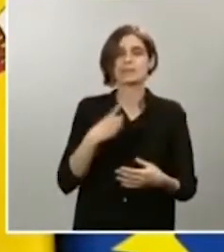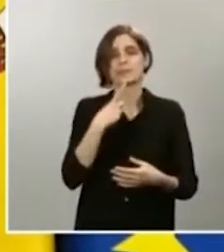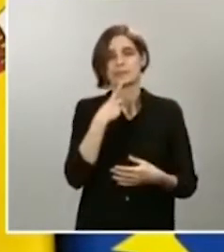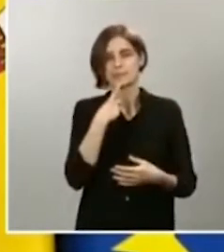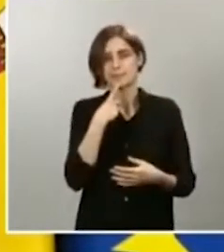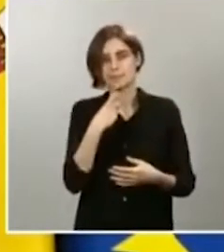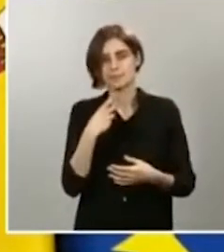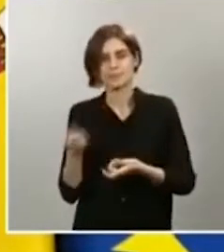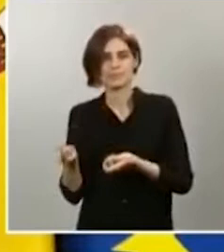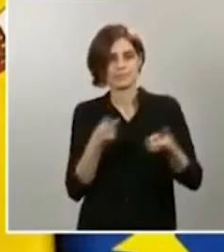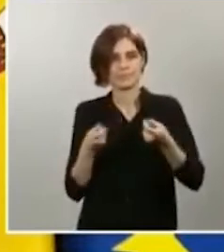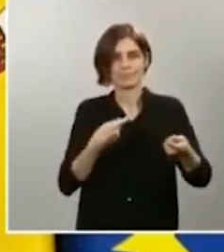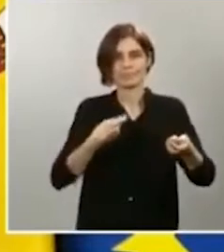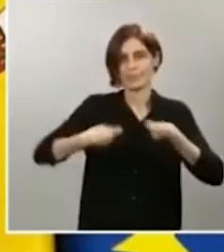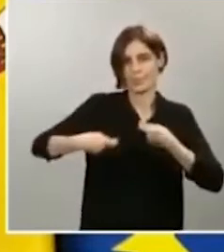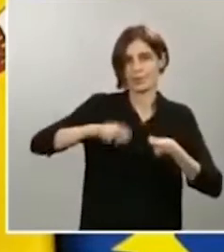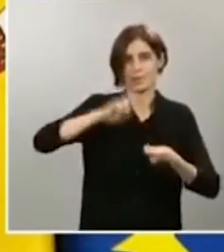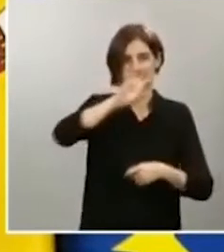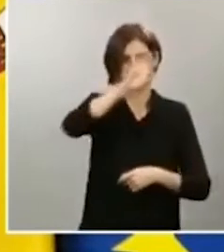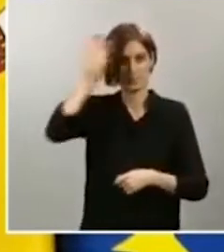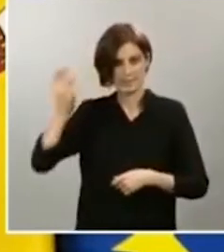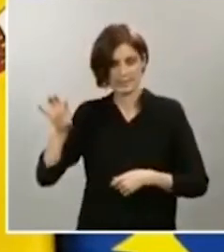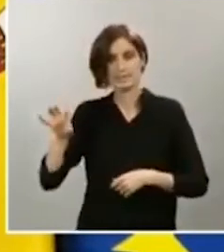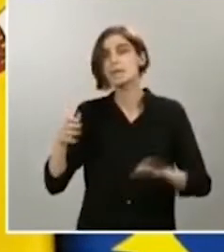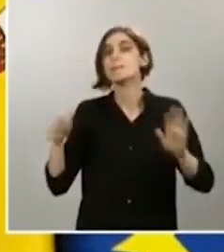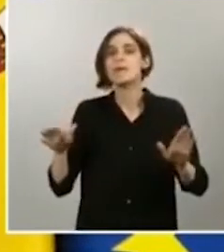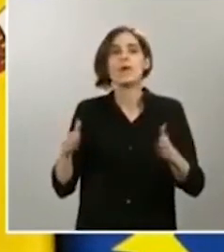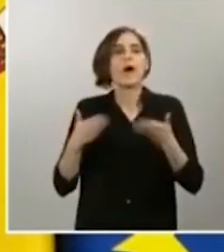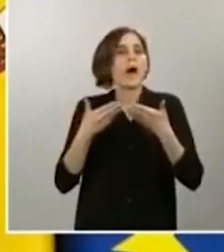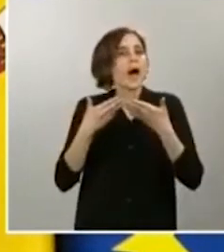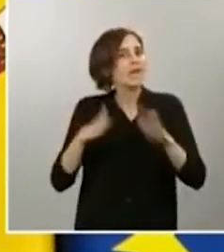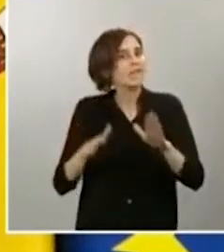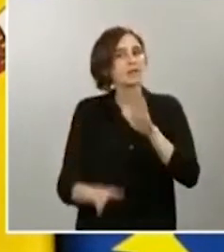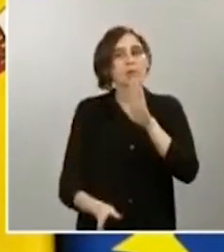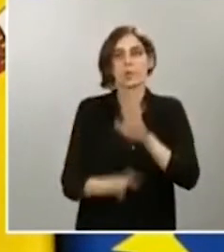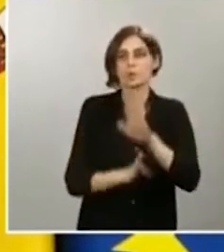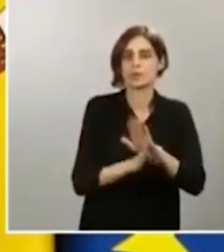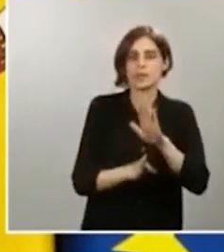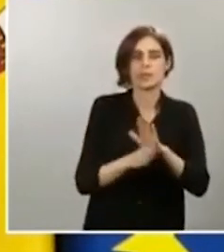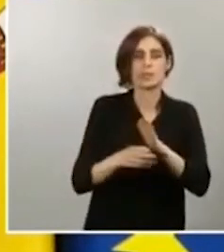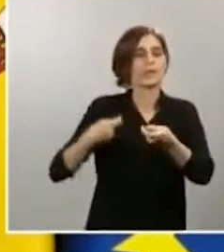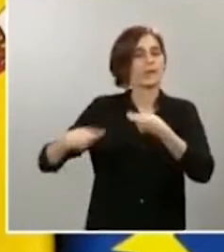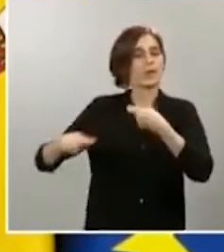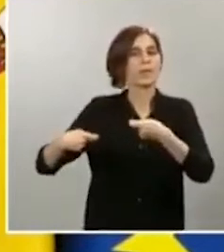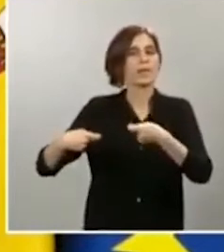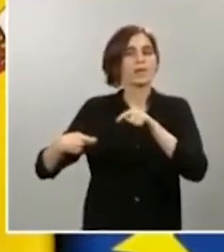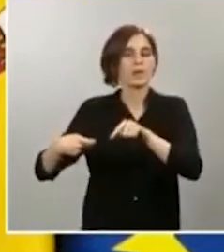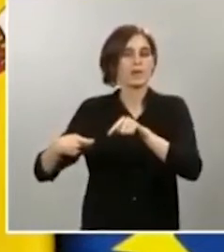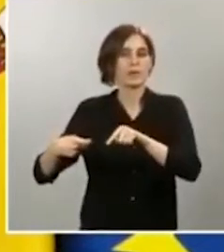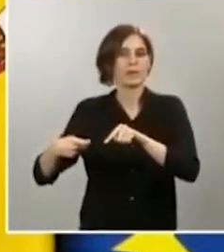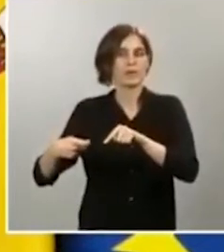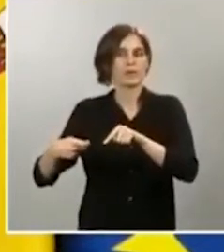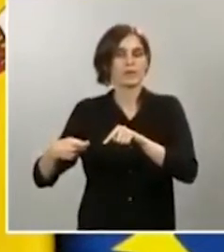internacional, pero mantenerlo abierto y mantener el comercio como fuente, como palanca